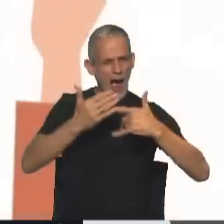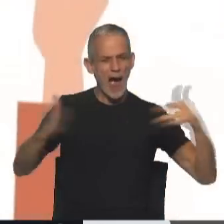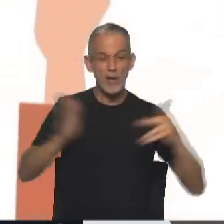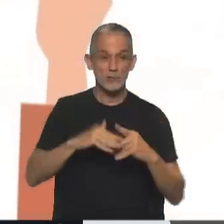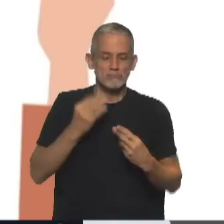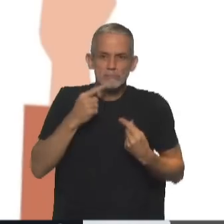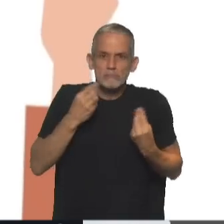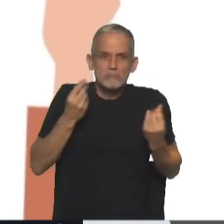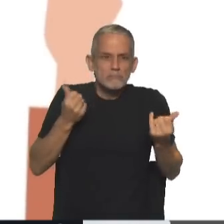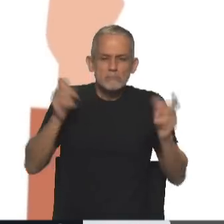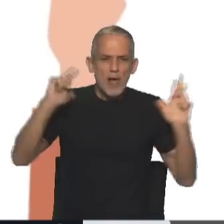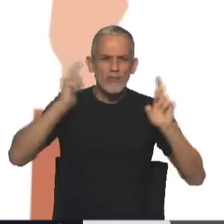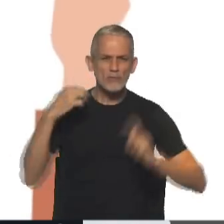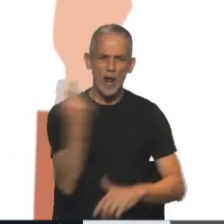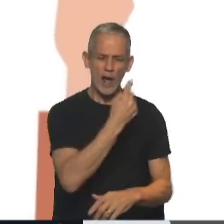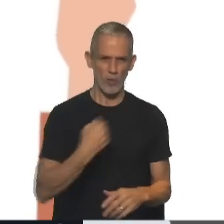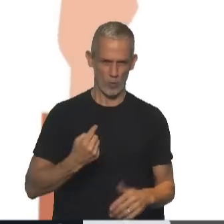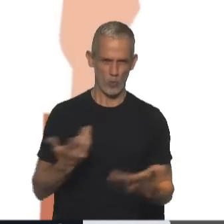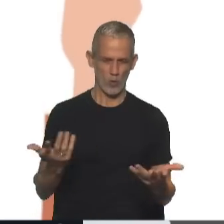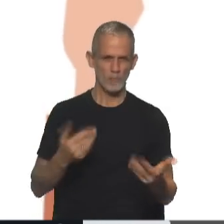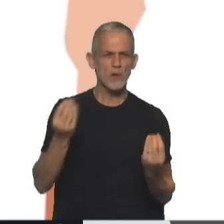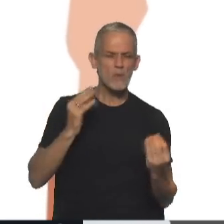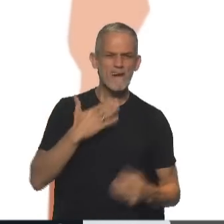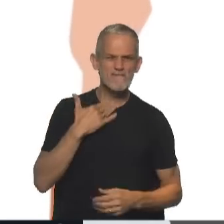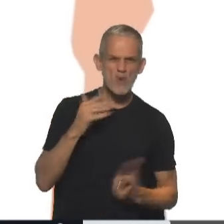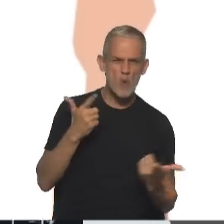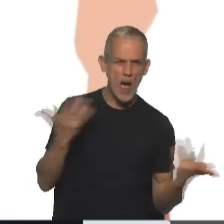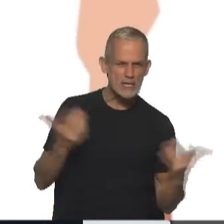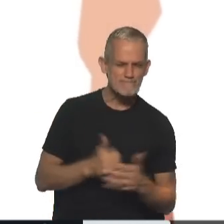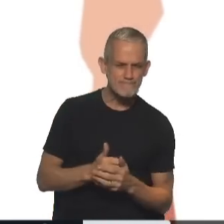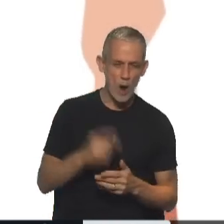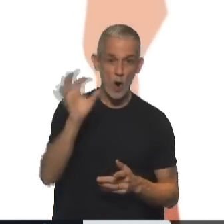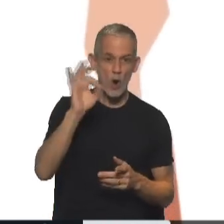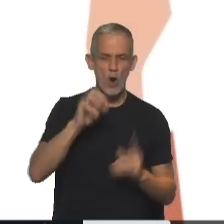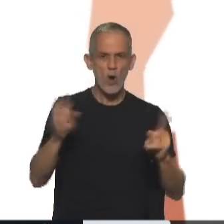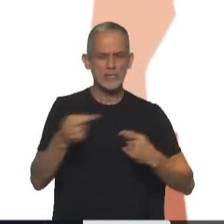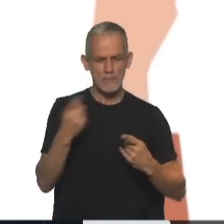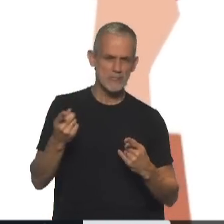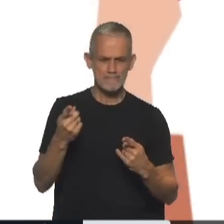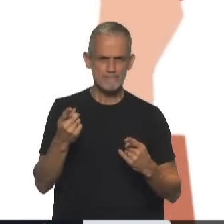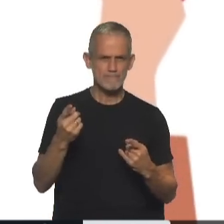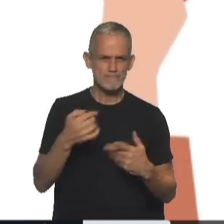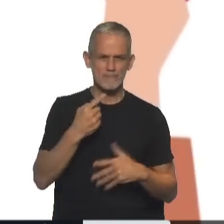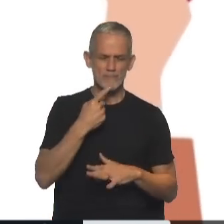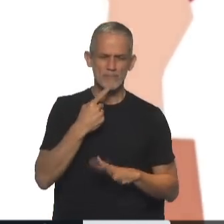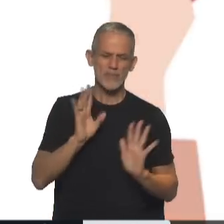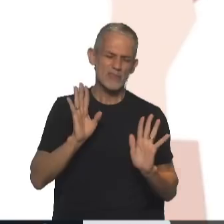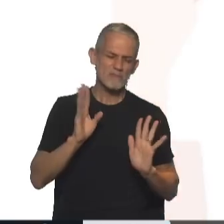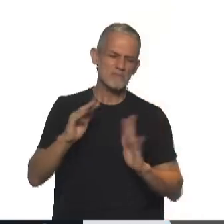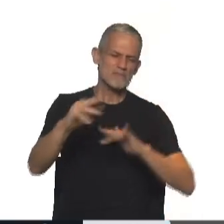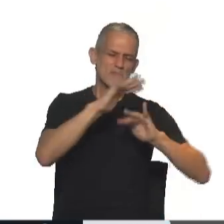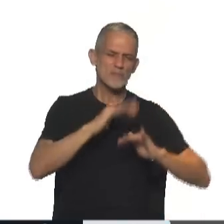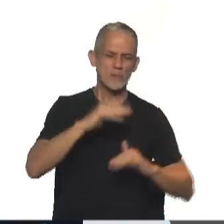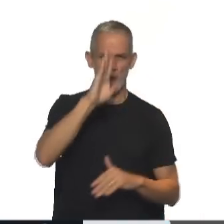placer y con el goce. Uno se pregunta, ¿por qué no tengo deseo? O también hay una cuestión, como bien lo dijiste, de la